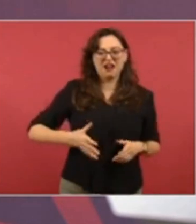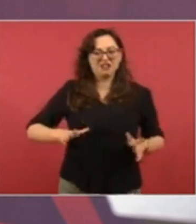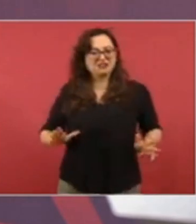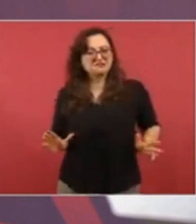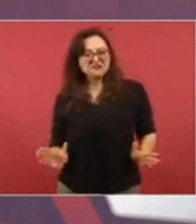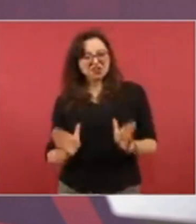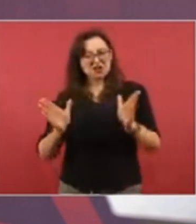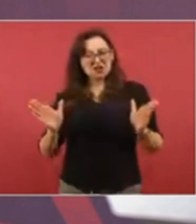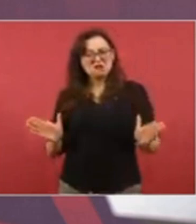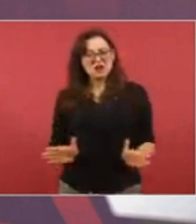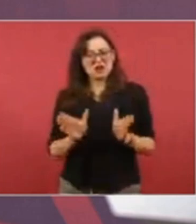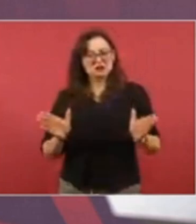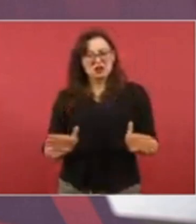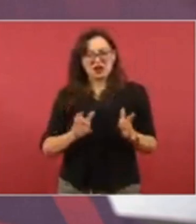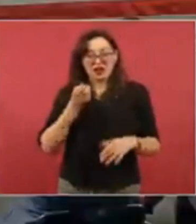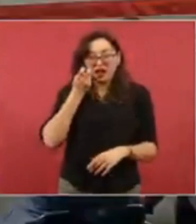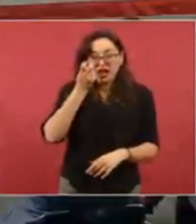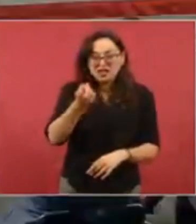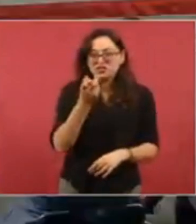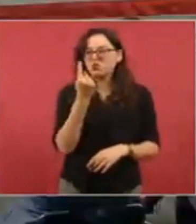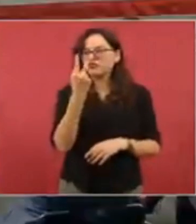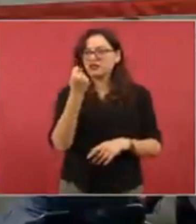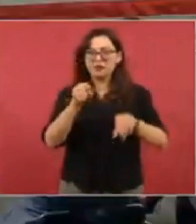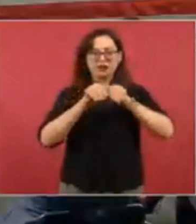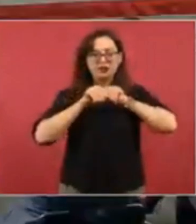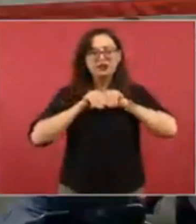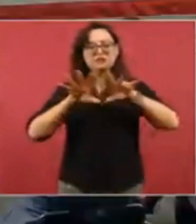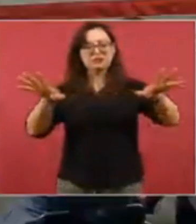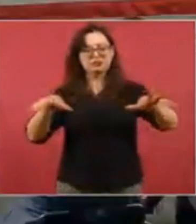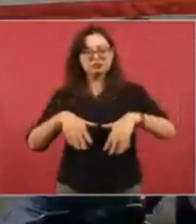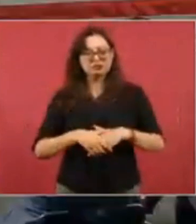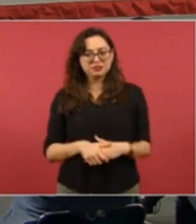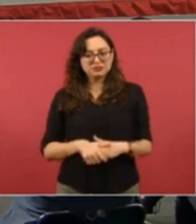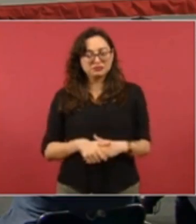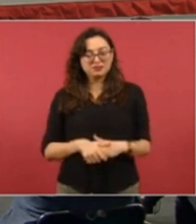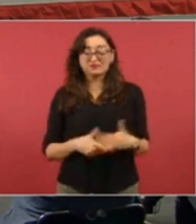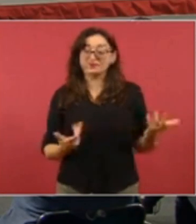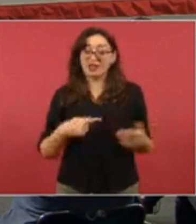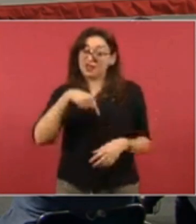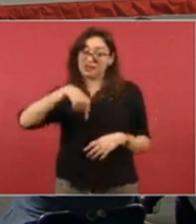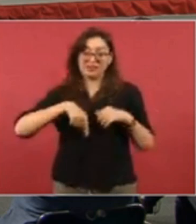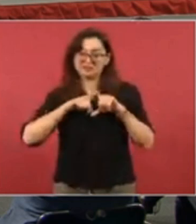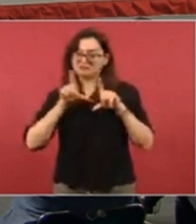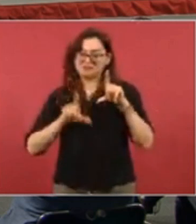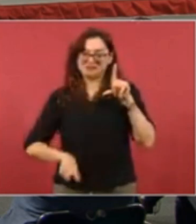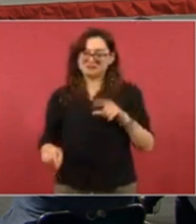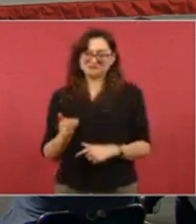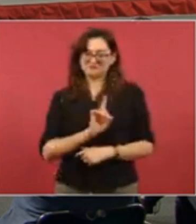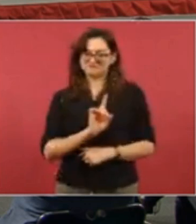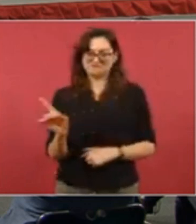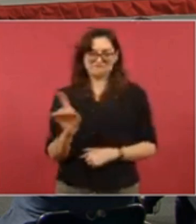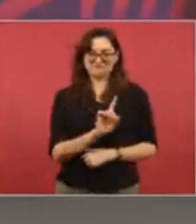entonces todo esto es lo que nosotros estamos llevando a cabo